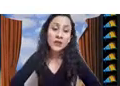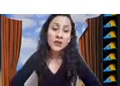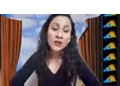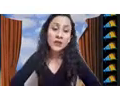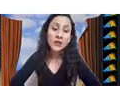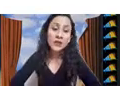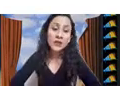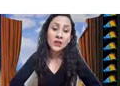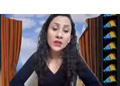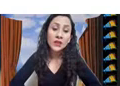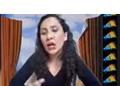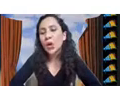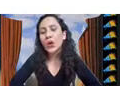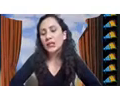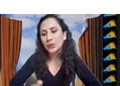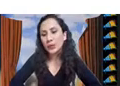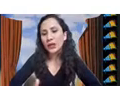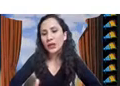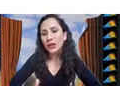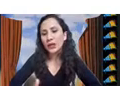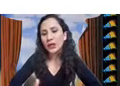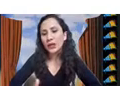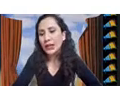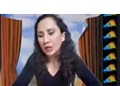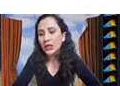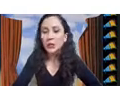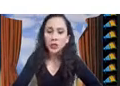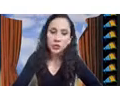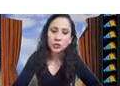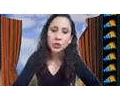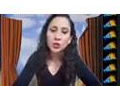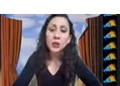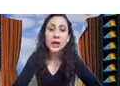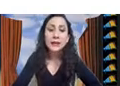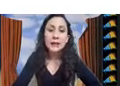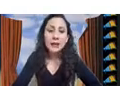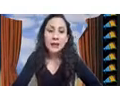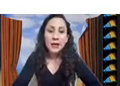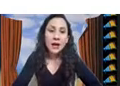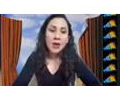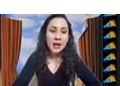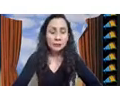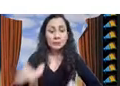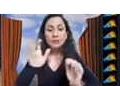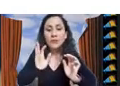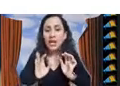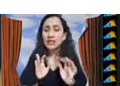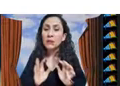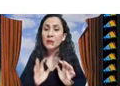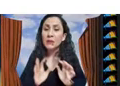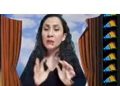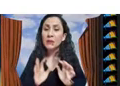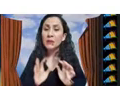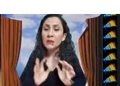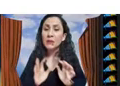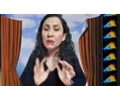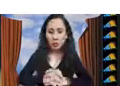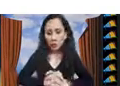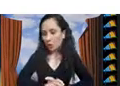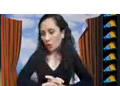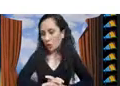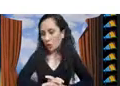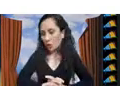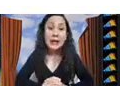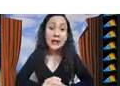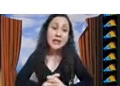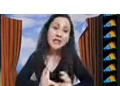visualizar posibles mejoras por ejemplo en el algoritmo en su estructura ahora les platico sobre el caso